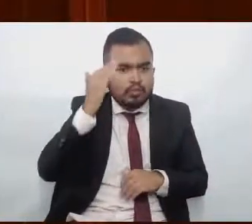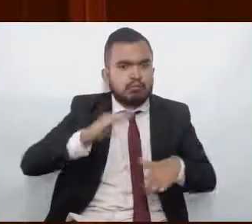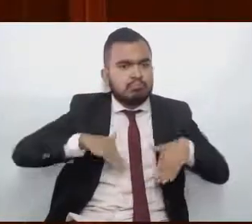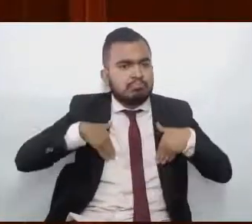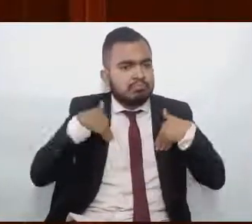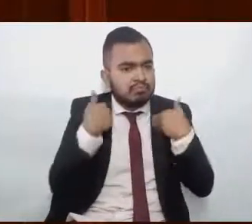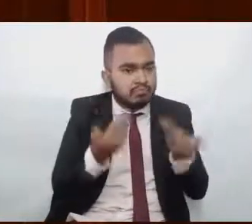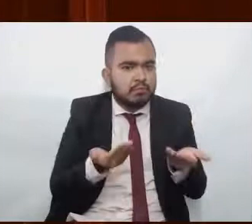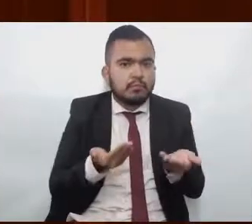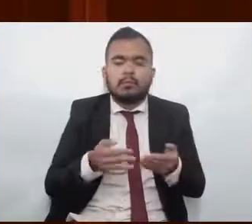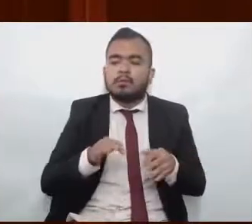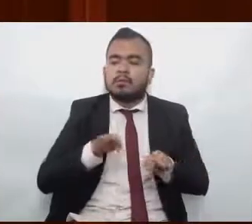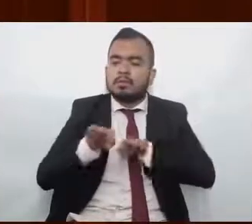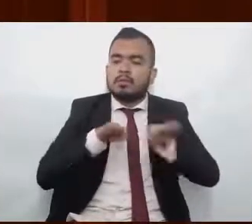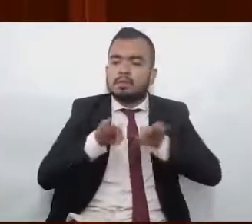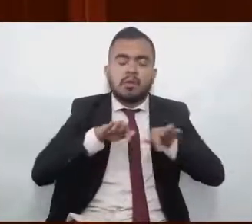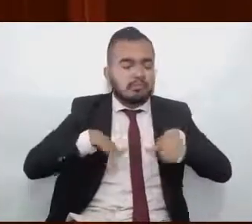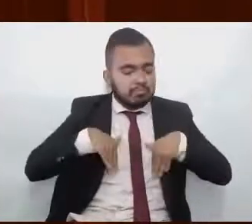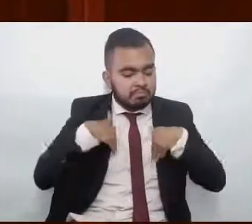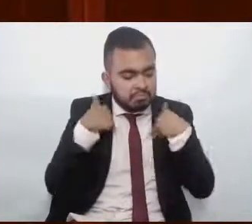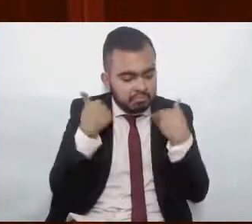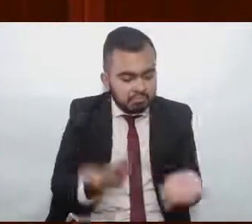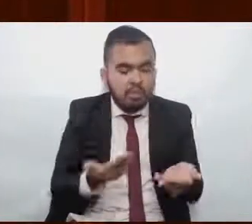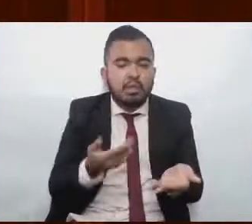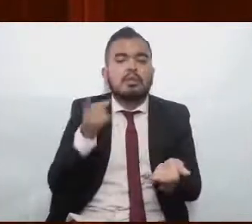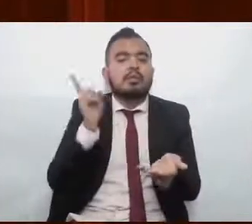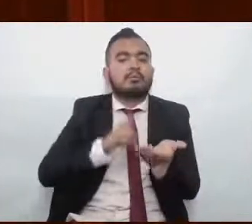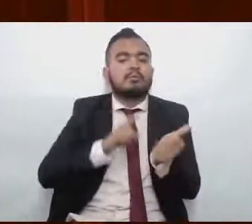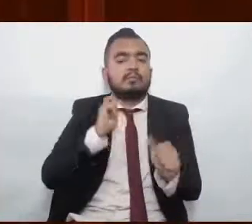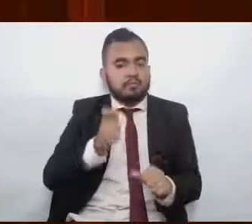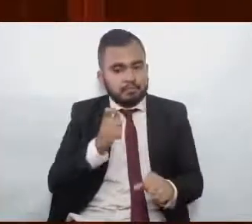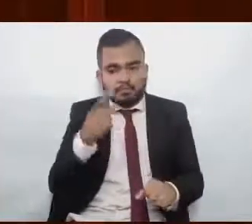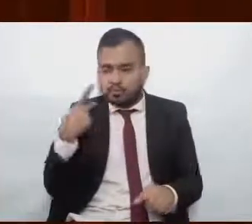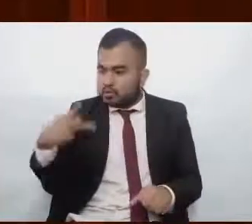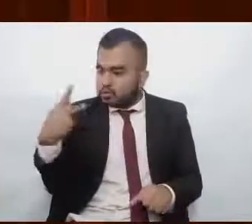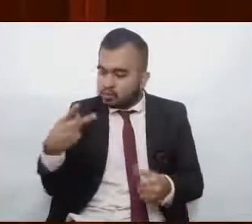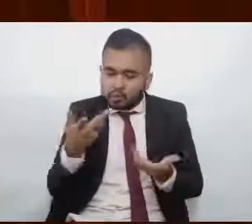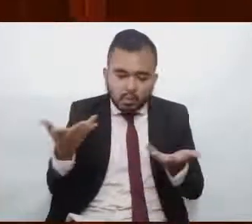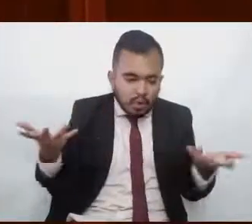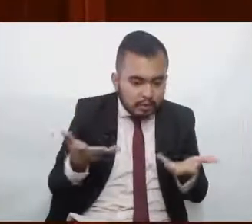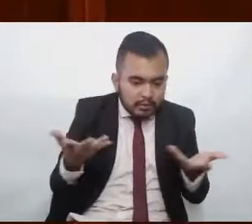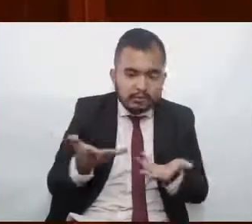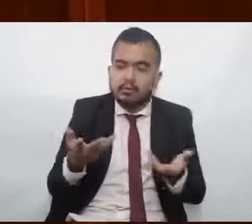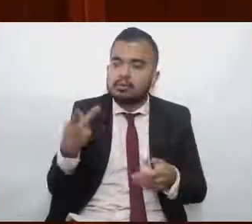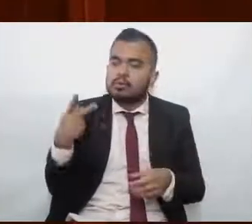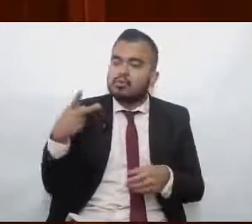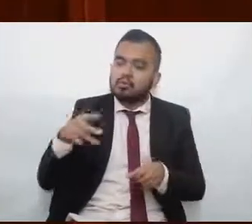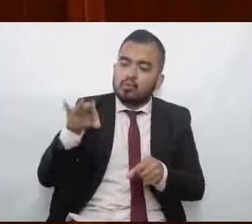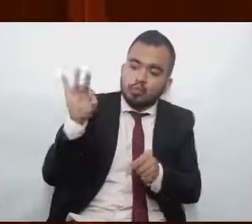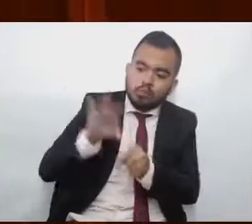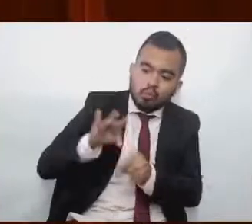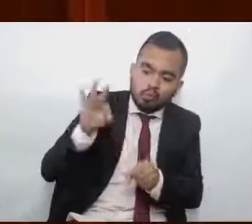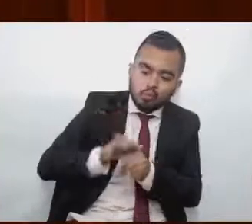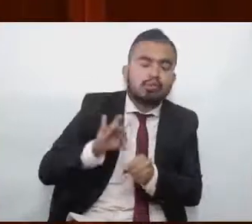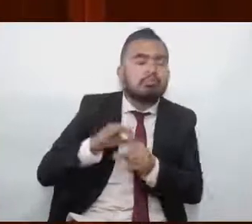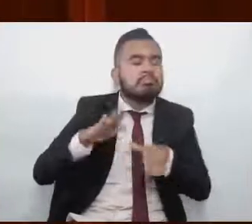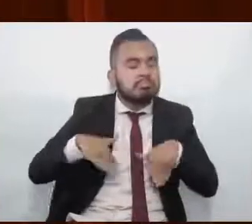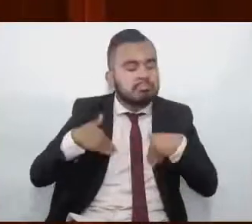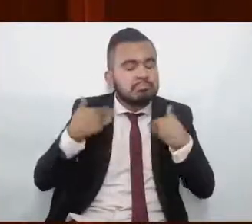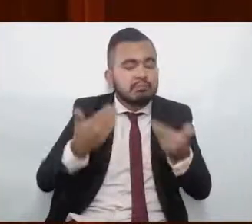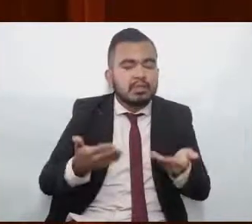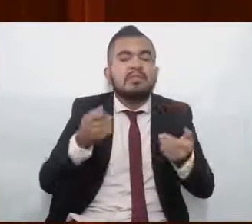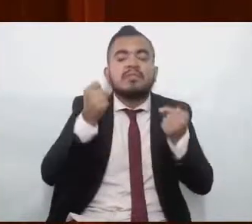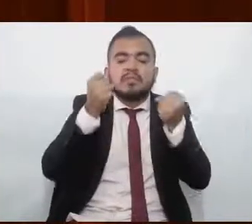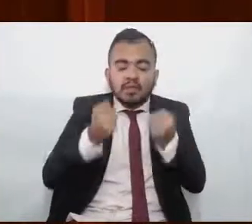con su abono, con su gesto, con su voto, vamos a resolver muchos problemas.